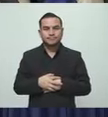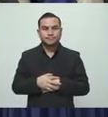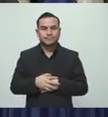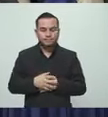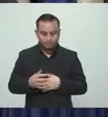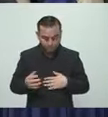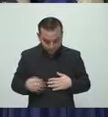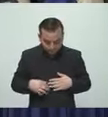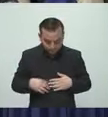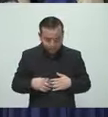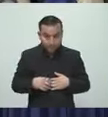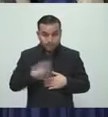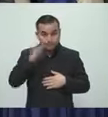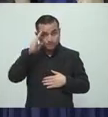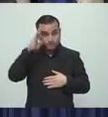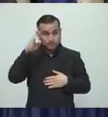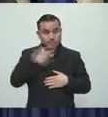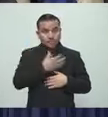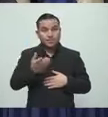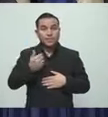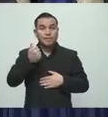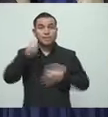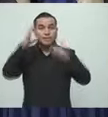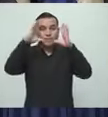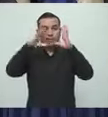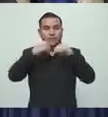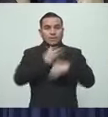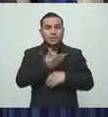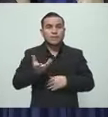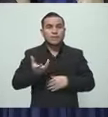Hola. Bueno, muy buenas noches a todos.